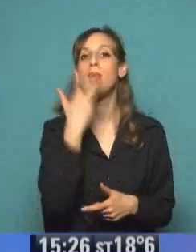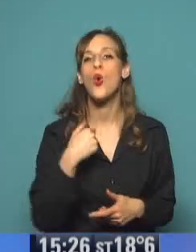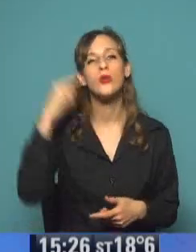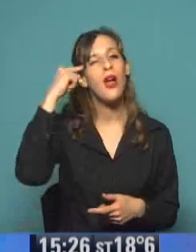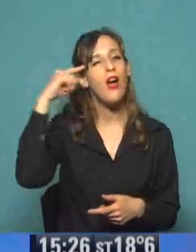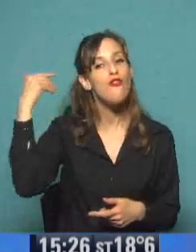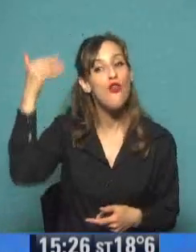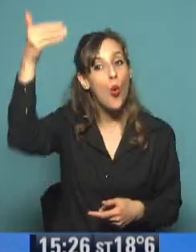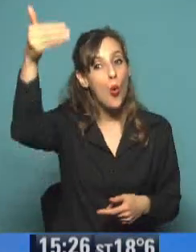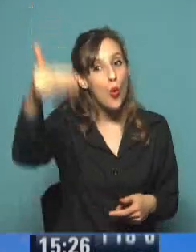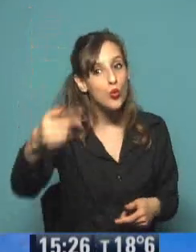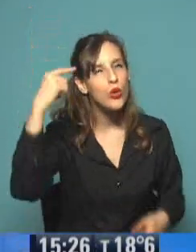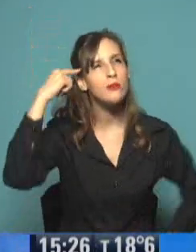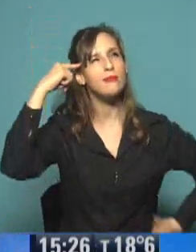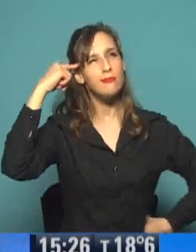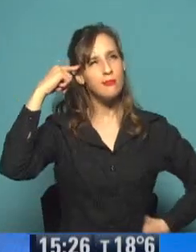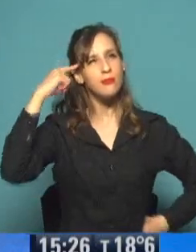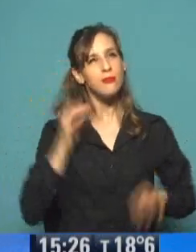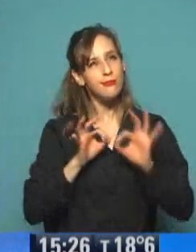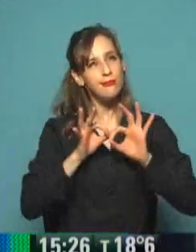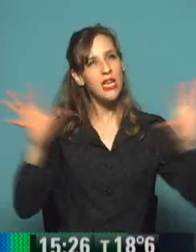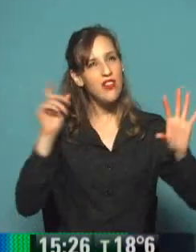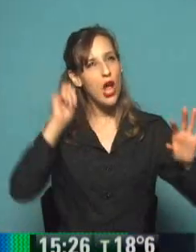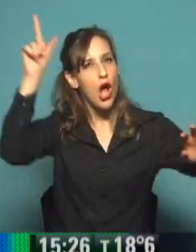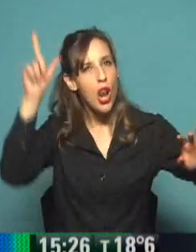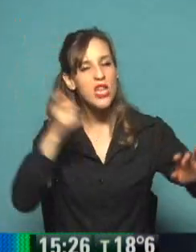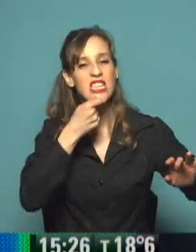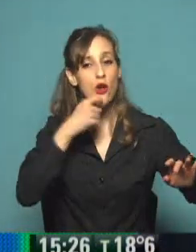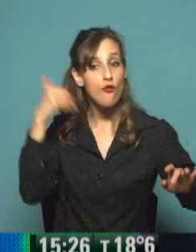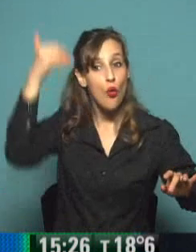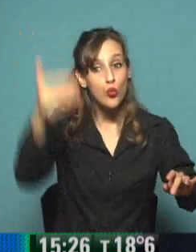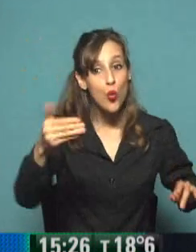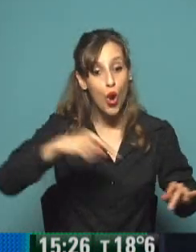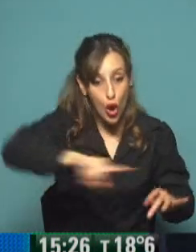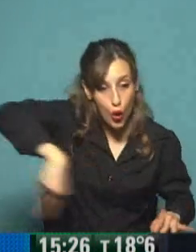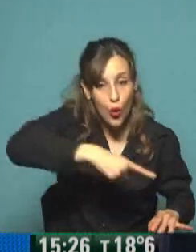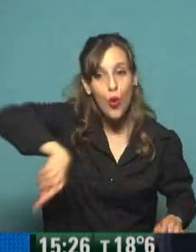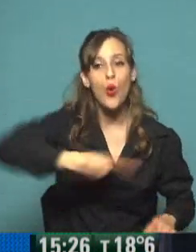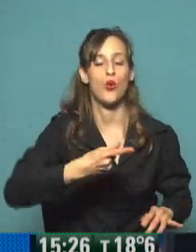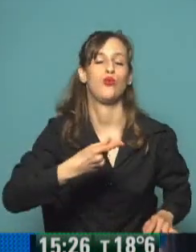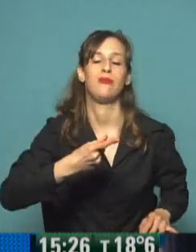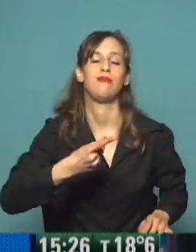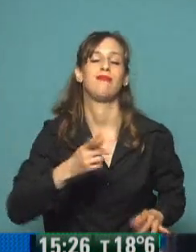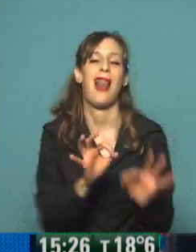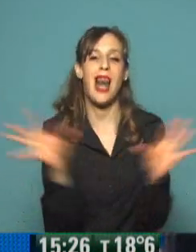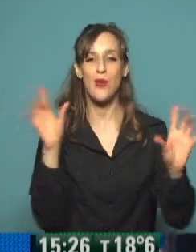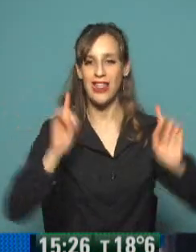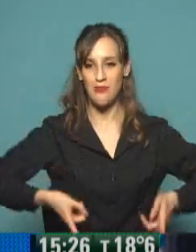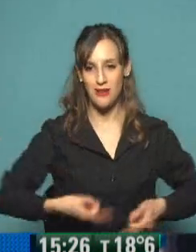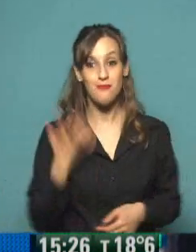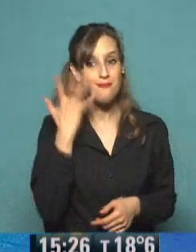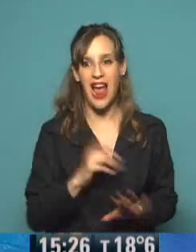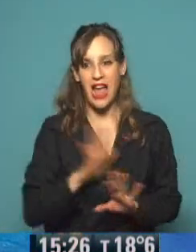en el futuro, si valió la pena, si consiguieron ustedes ser libres en el futuro, valió la pena. Me encanta.